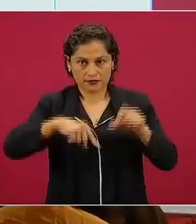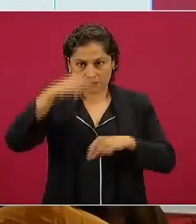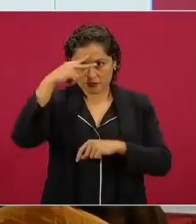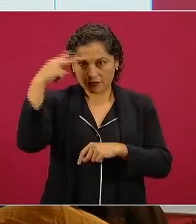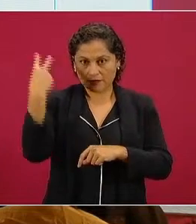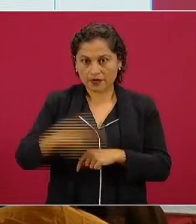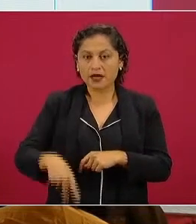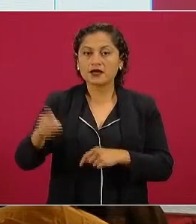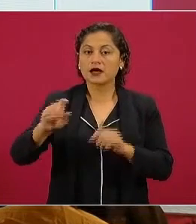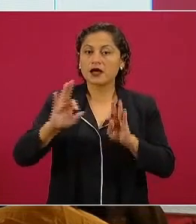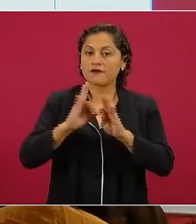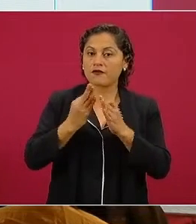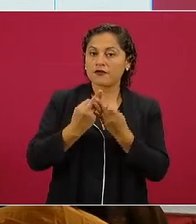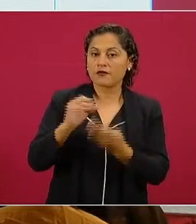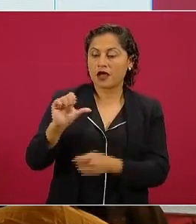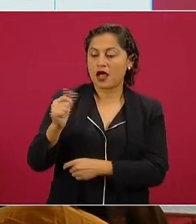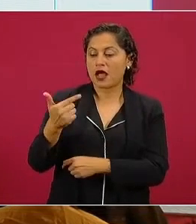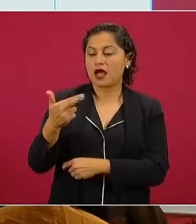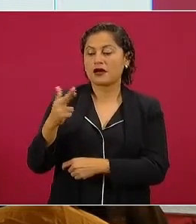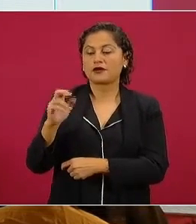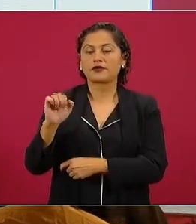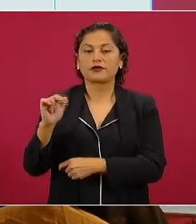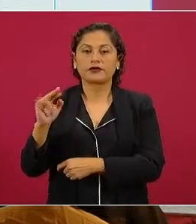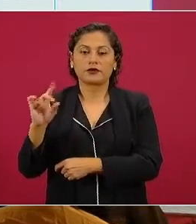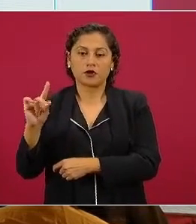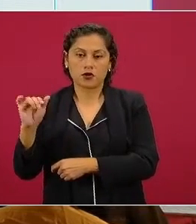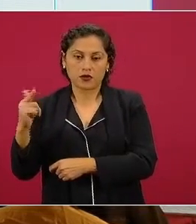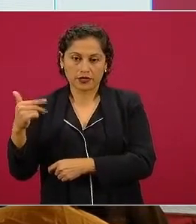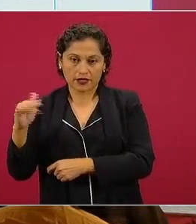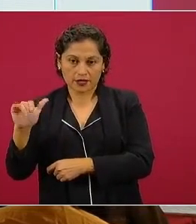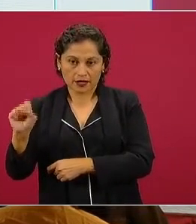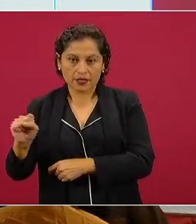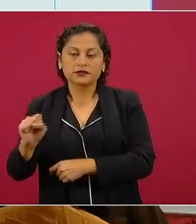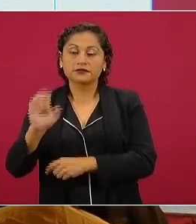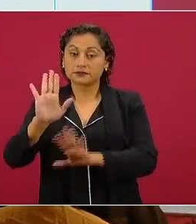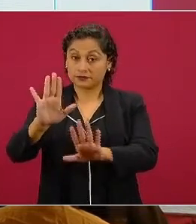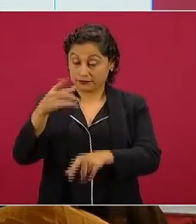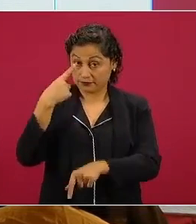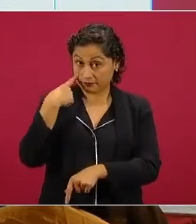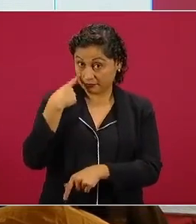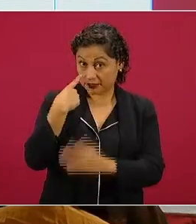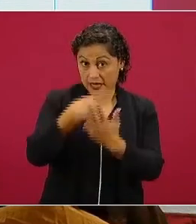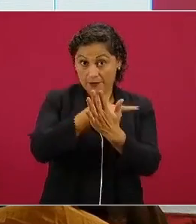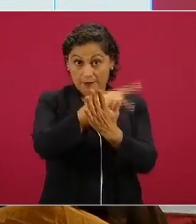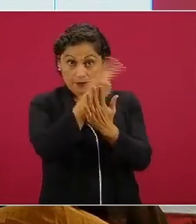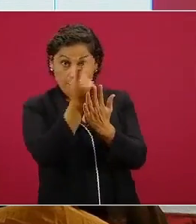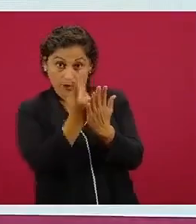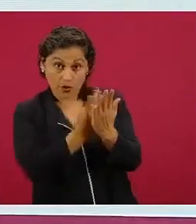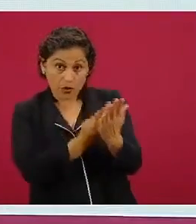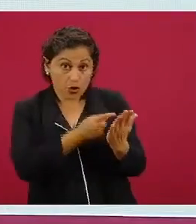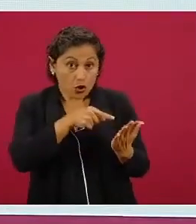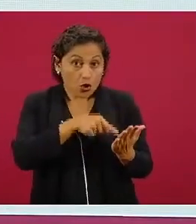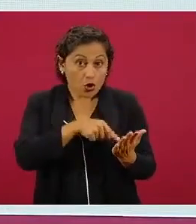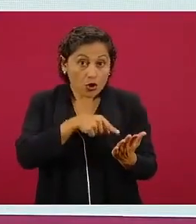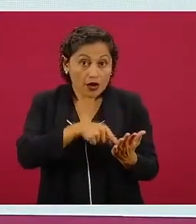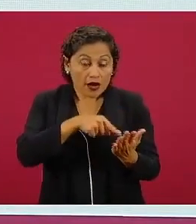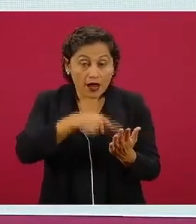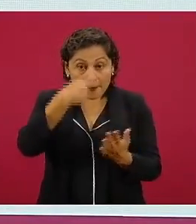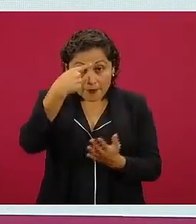más les doy un dato tenemos el programa más importante de reforestación en el mundo